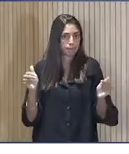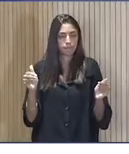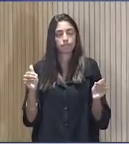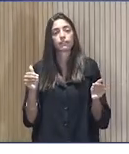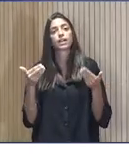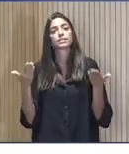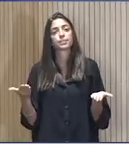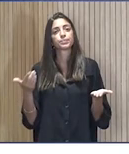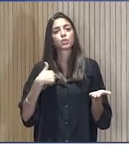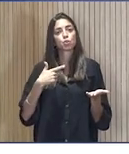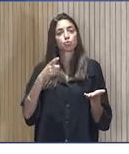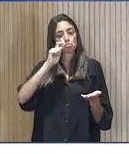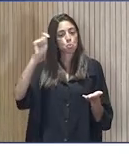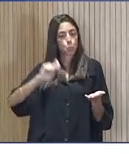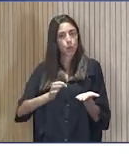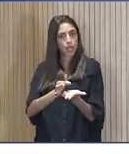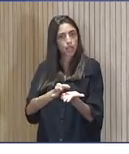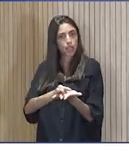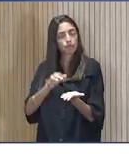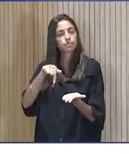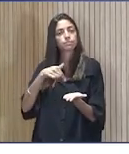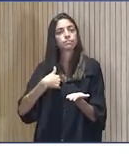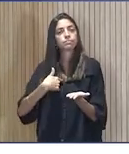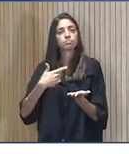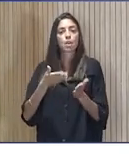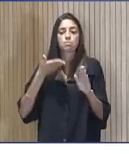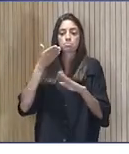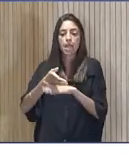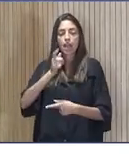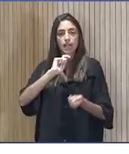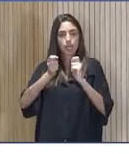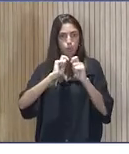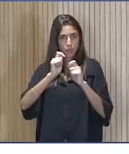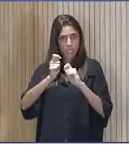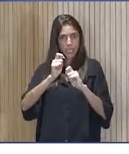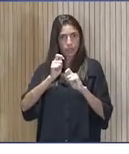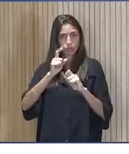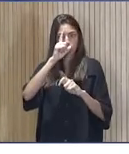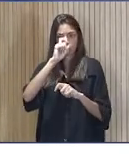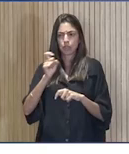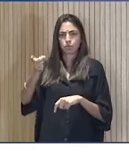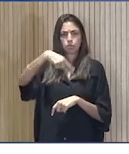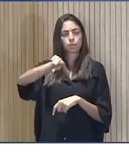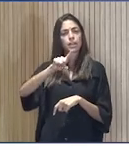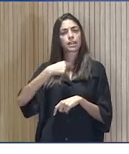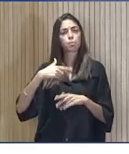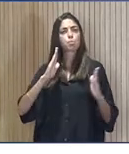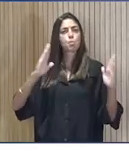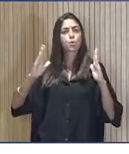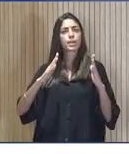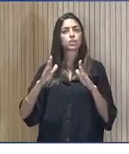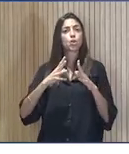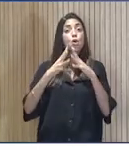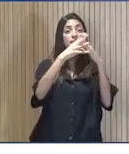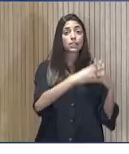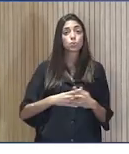Y estando en Kiev fuimos a hacer un reportaje. Para que recuerden, es el momento en que Estados Unidos y la Unión